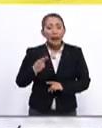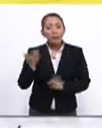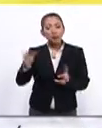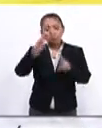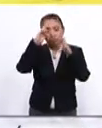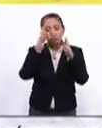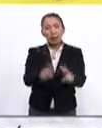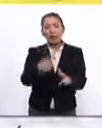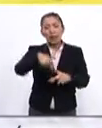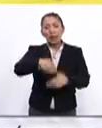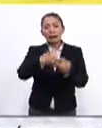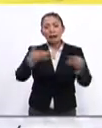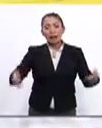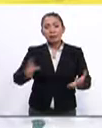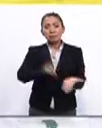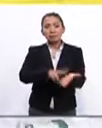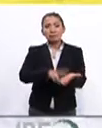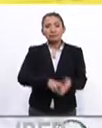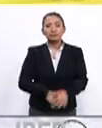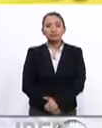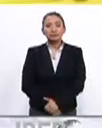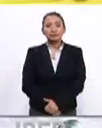hacer respetar a esta tierra sagrada.